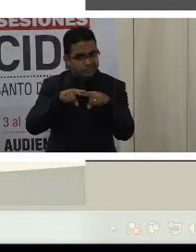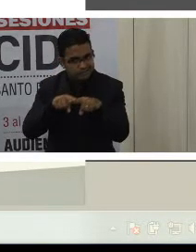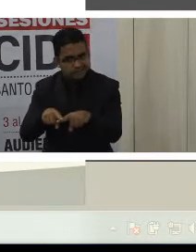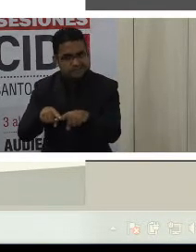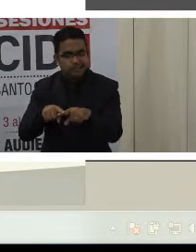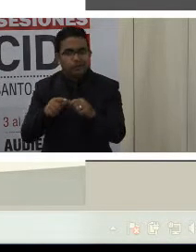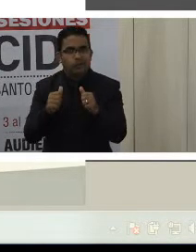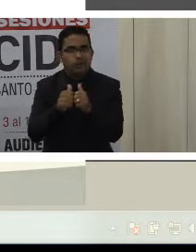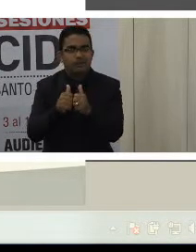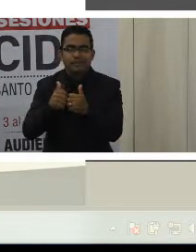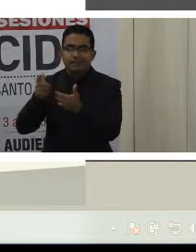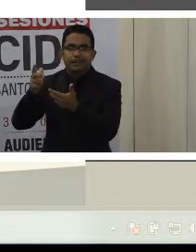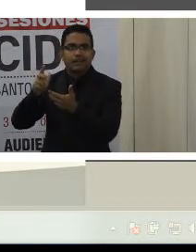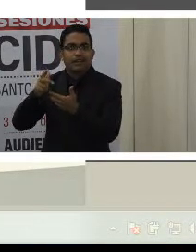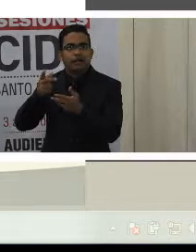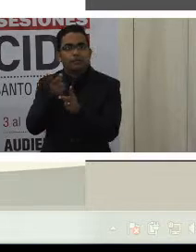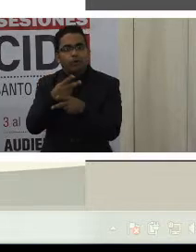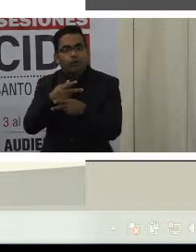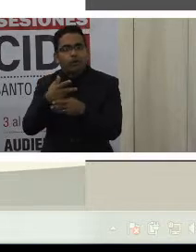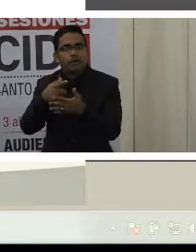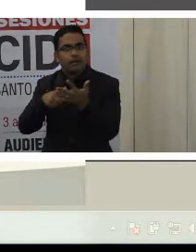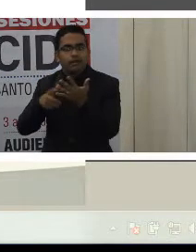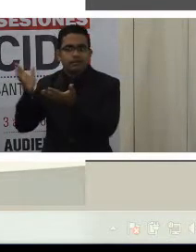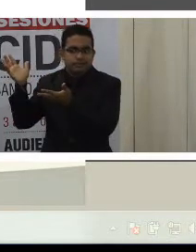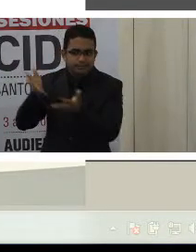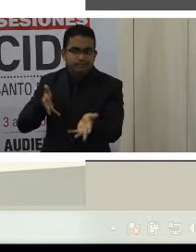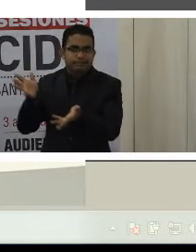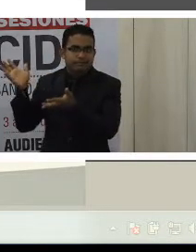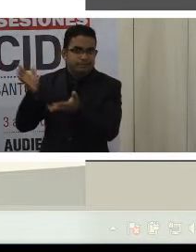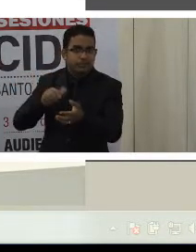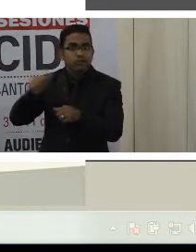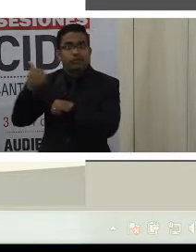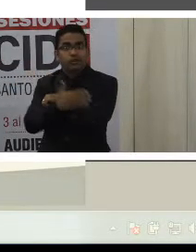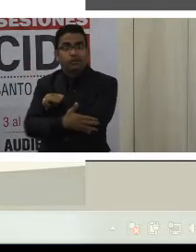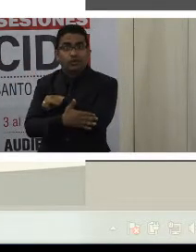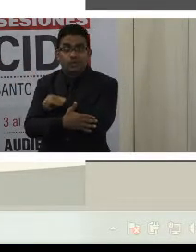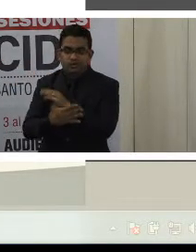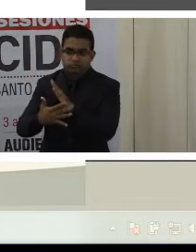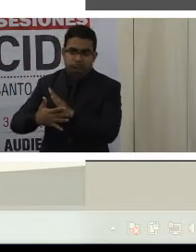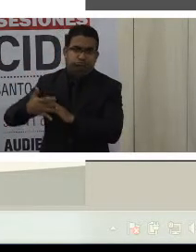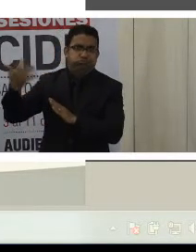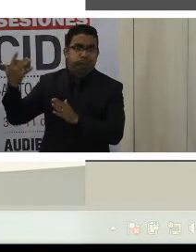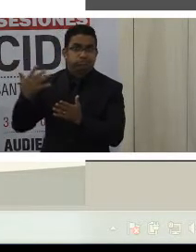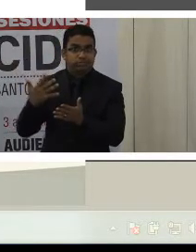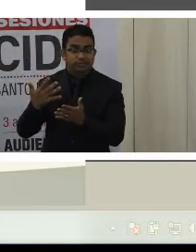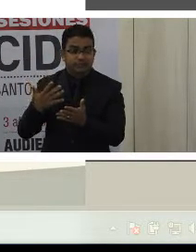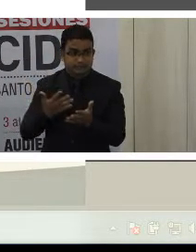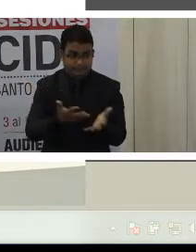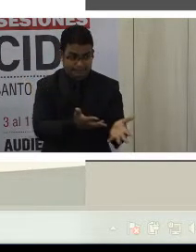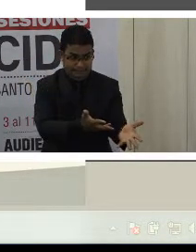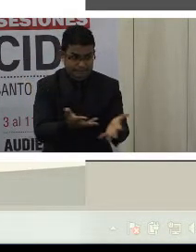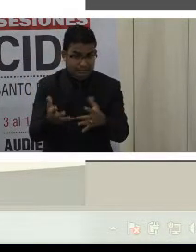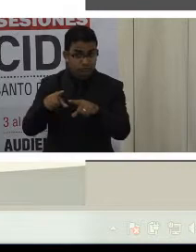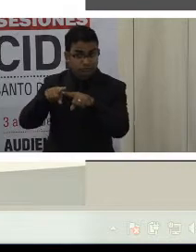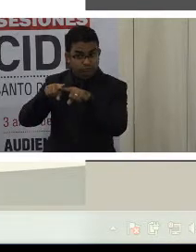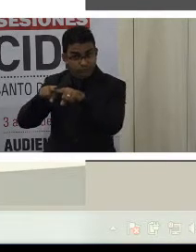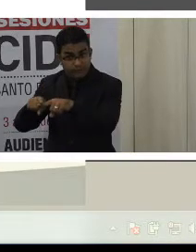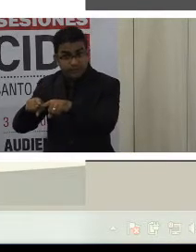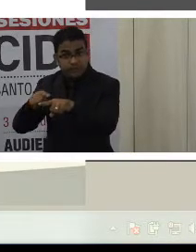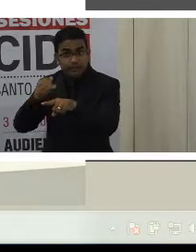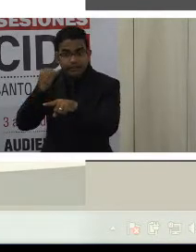importados, de alta tecnología. No puedo dejar de hacer referencia la amenaza que significa para el